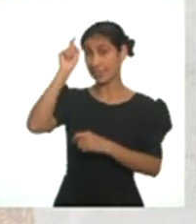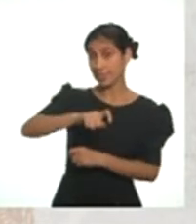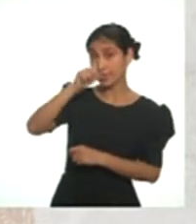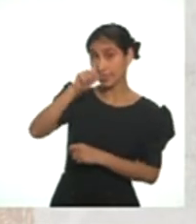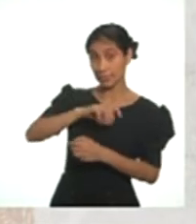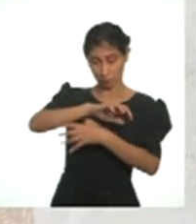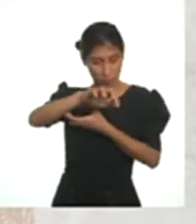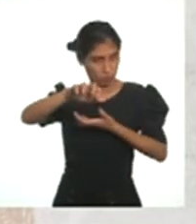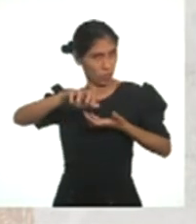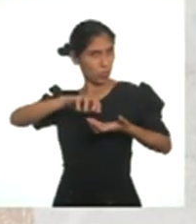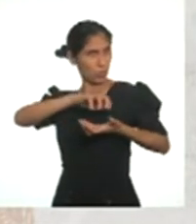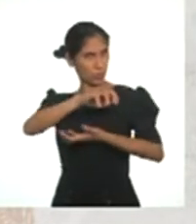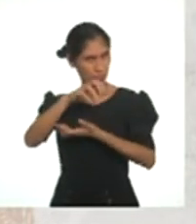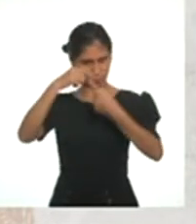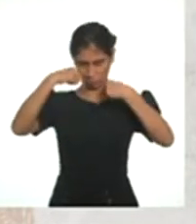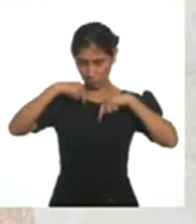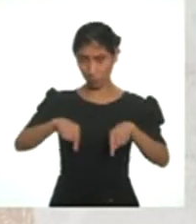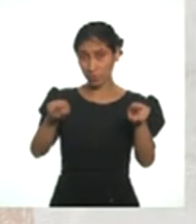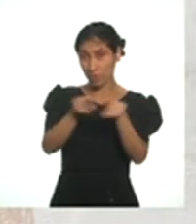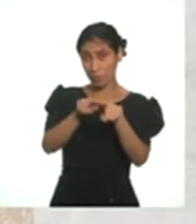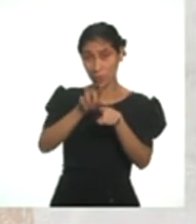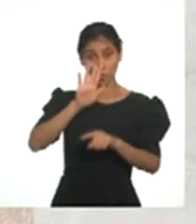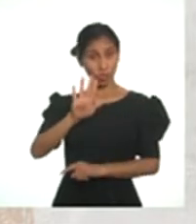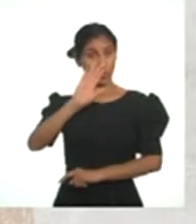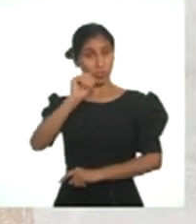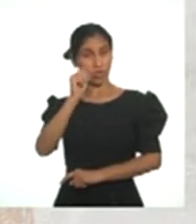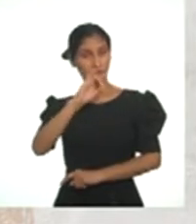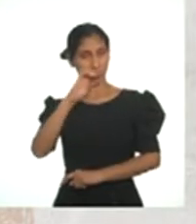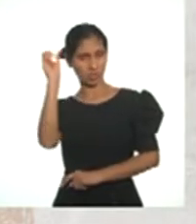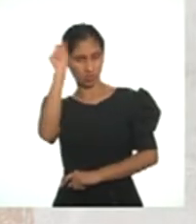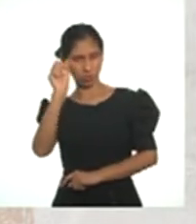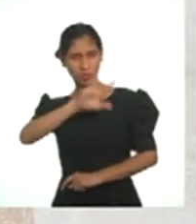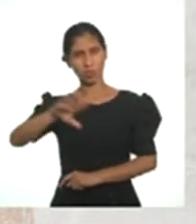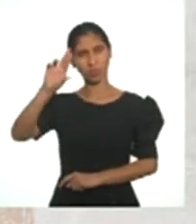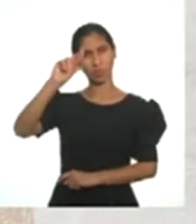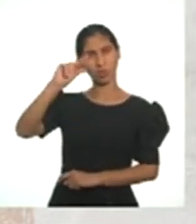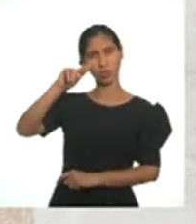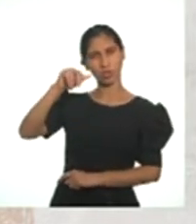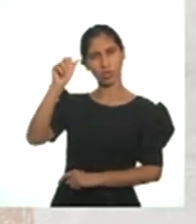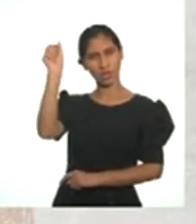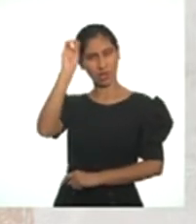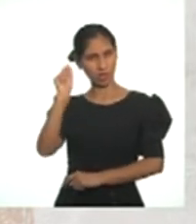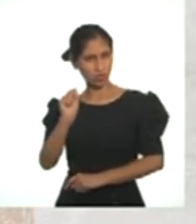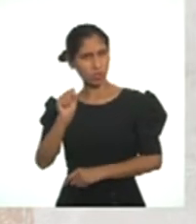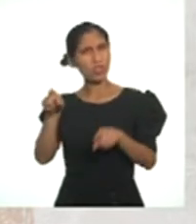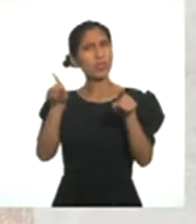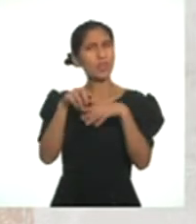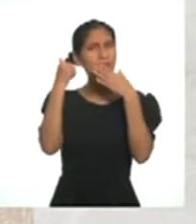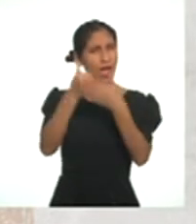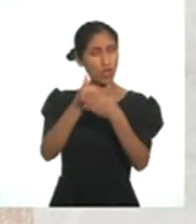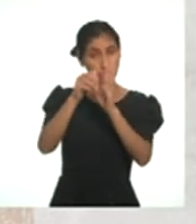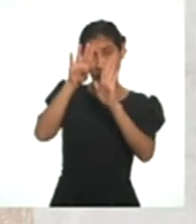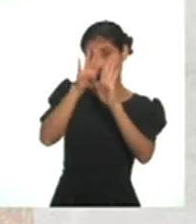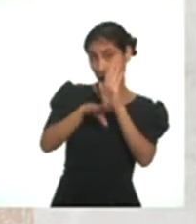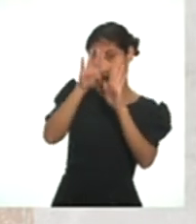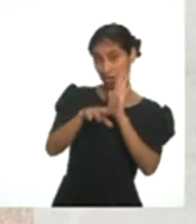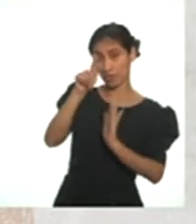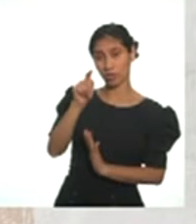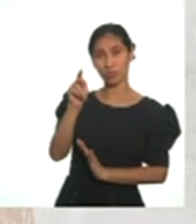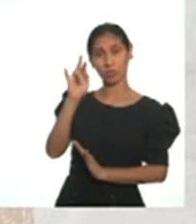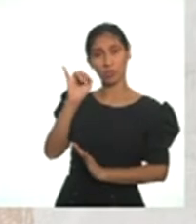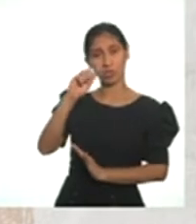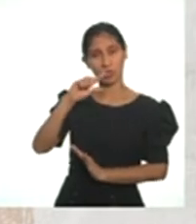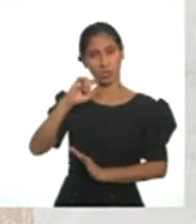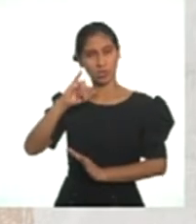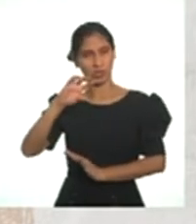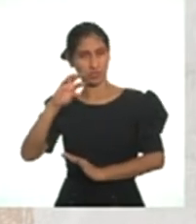permeabilidad intestinal. Además, los ácidos grasos omega-3 pueden contribuir a disminuir la cantidad de triglicéridos y otras grasas